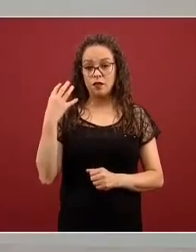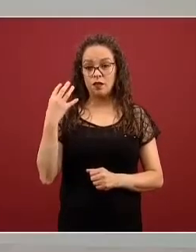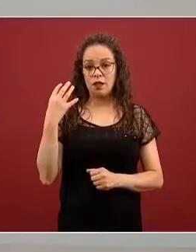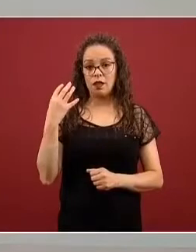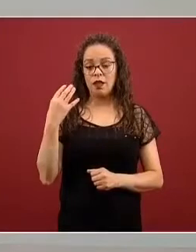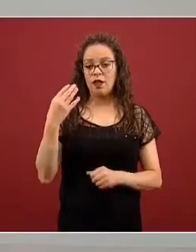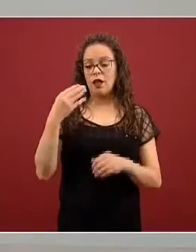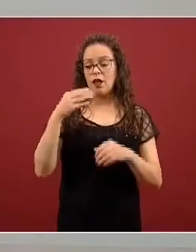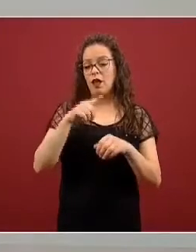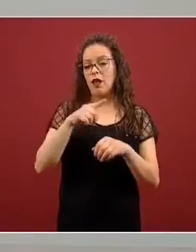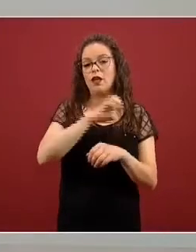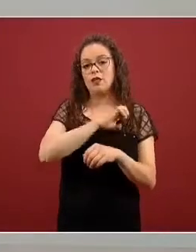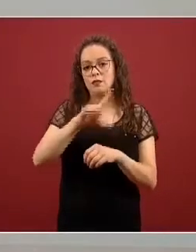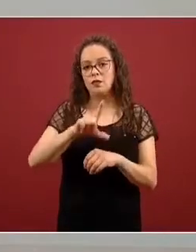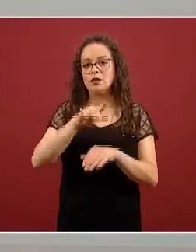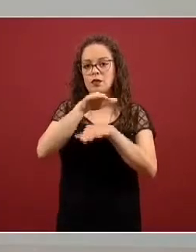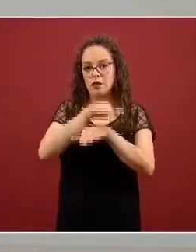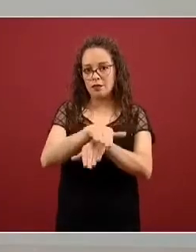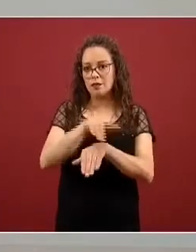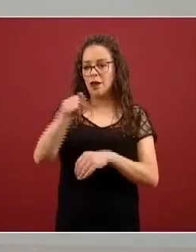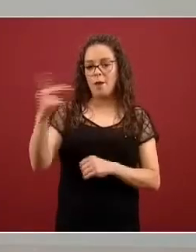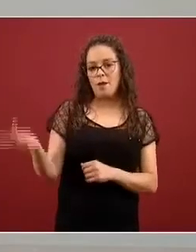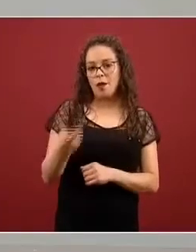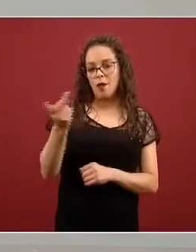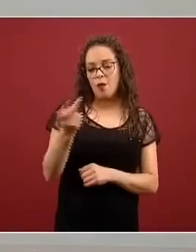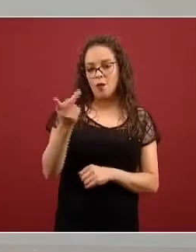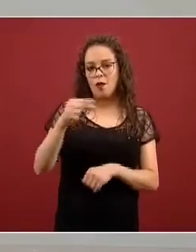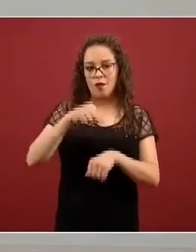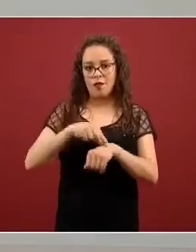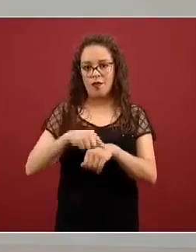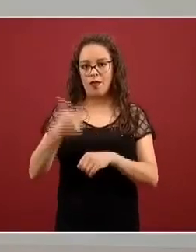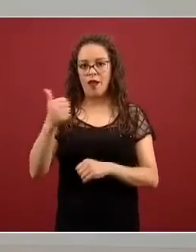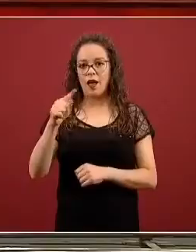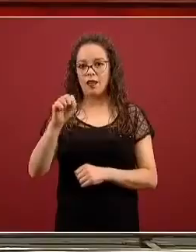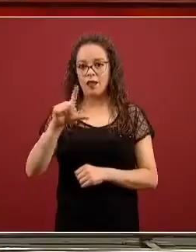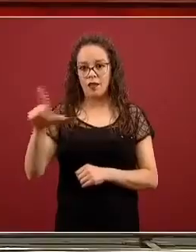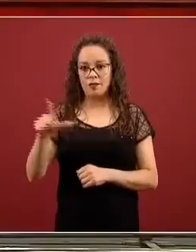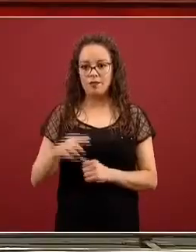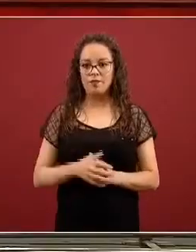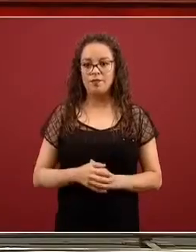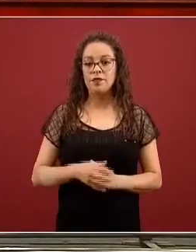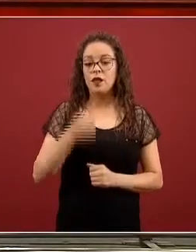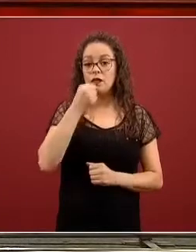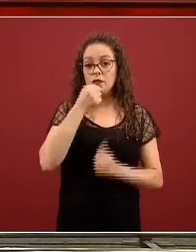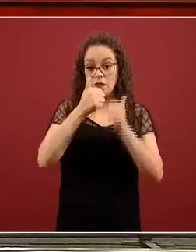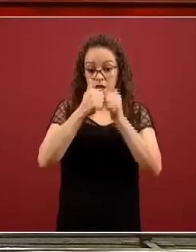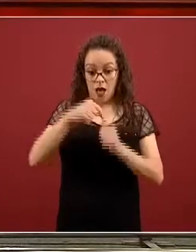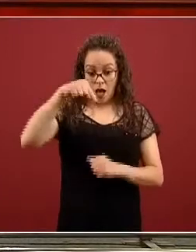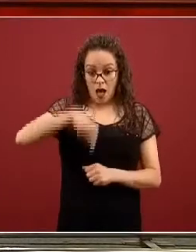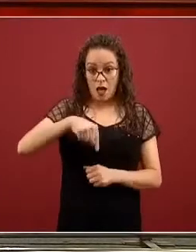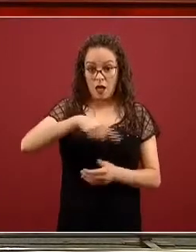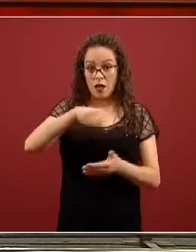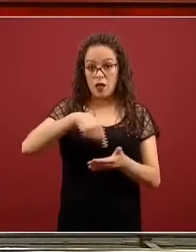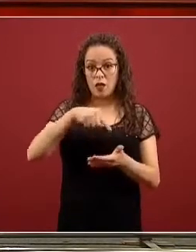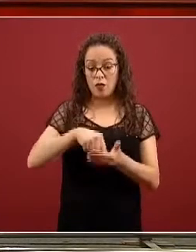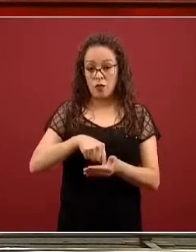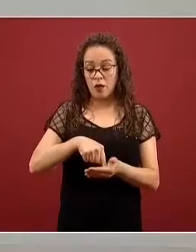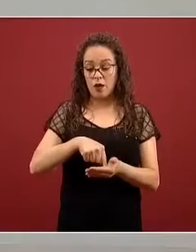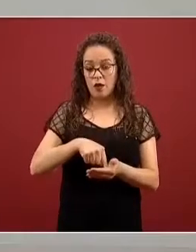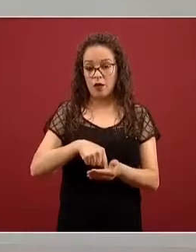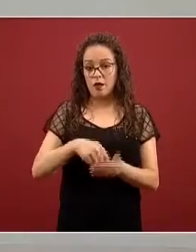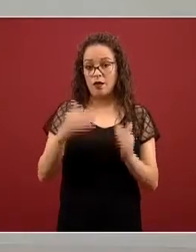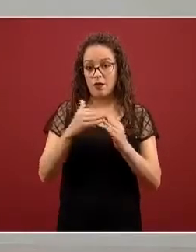al Dr. Gatell. Ninguno de los niños estará en Palacio Nacional, ellos estarán en sus casas y podrán interactuar